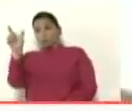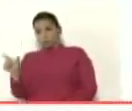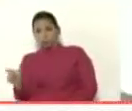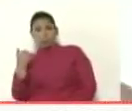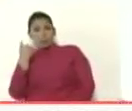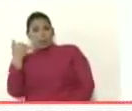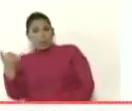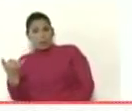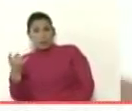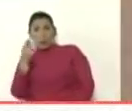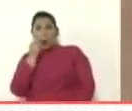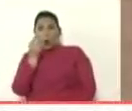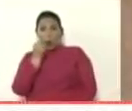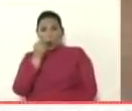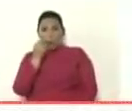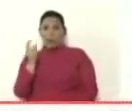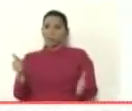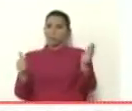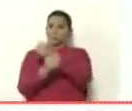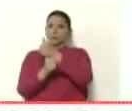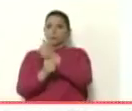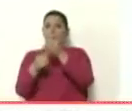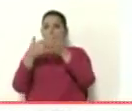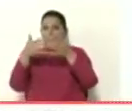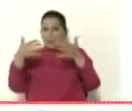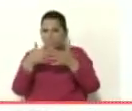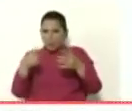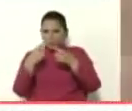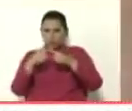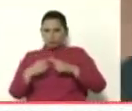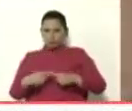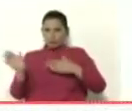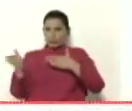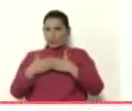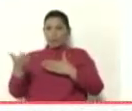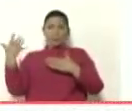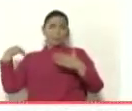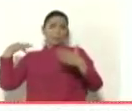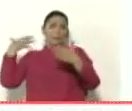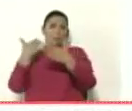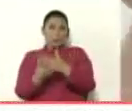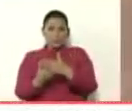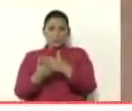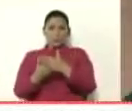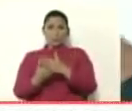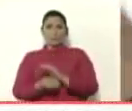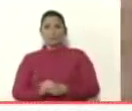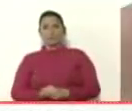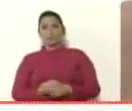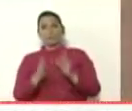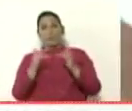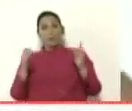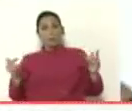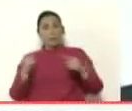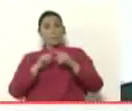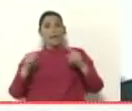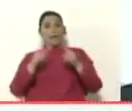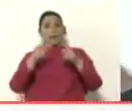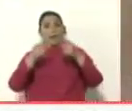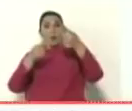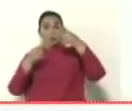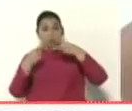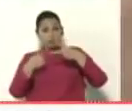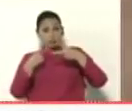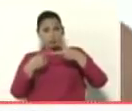dos números de cuenta, una cuenta que resultó estar cerrada hace mucho tiempo, la cuenta de Vanesco, Panamá, pero hay una cuenta del